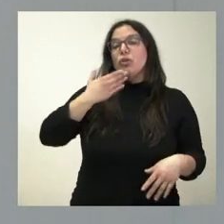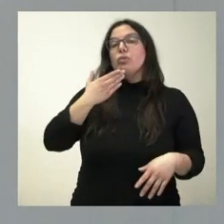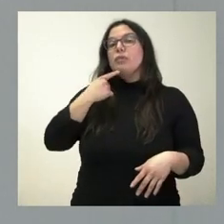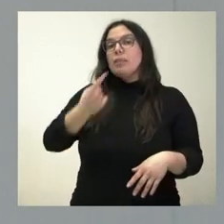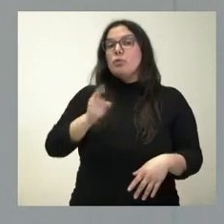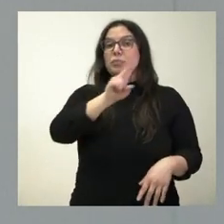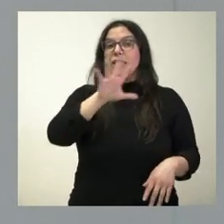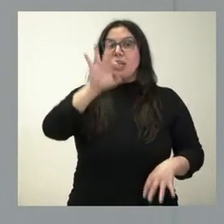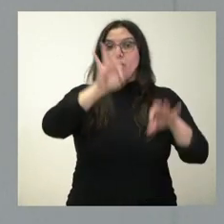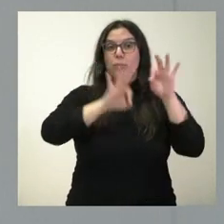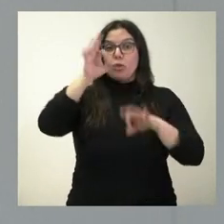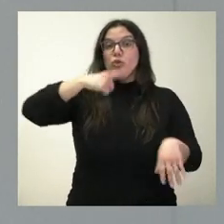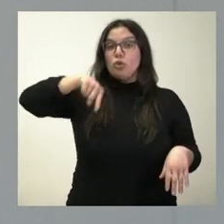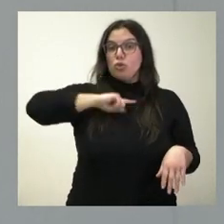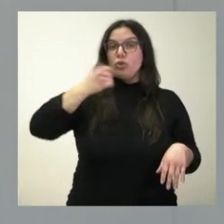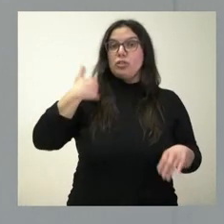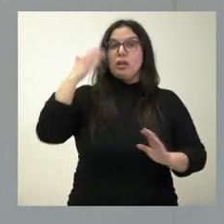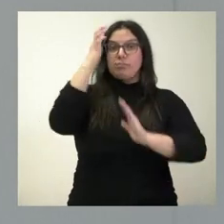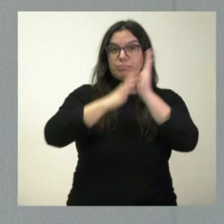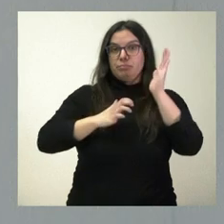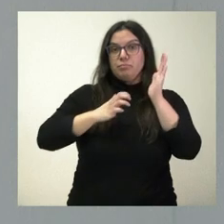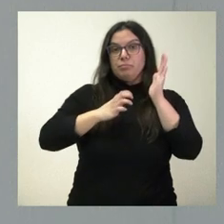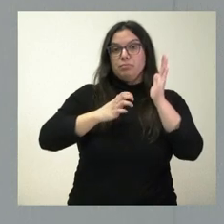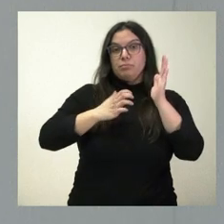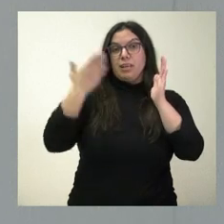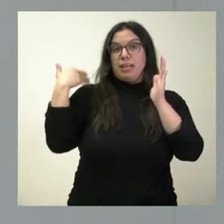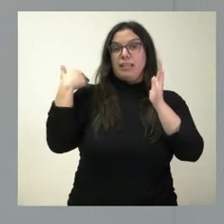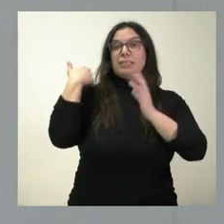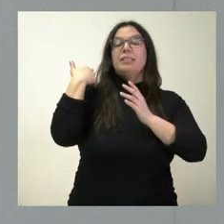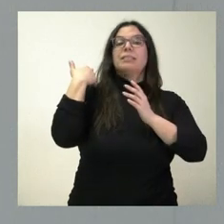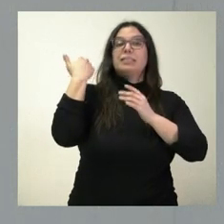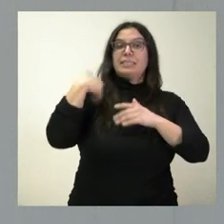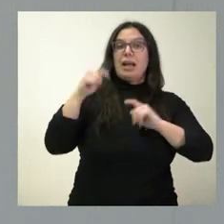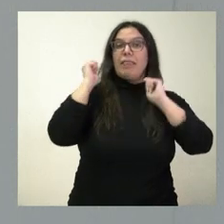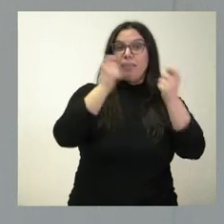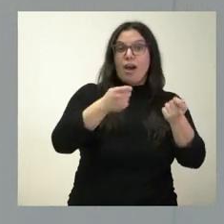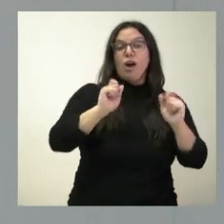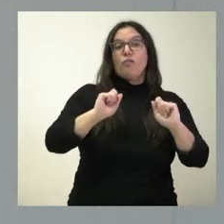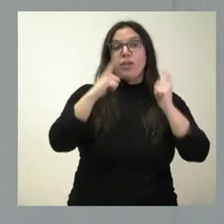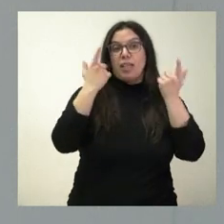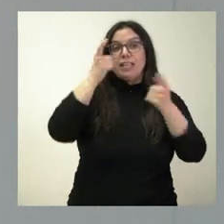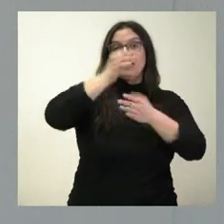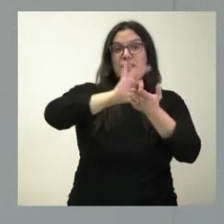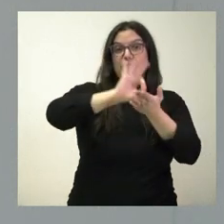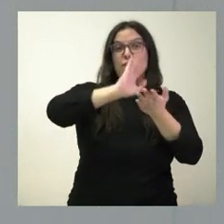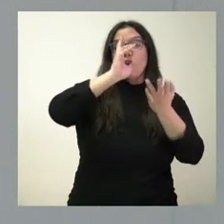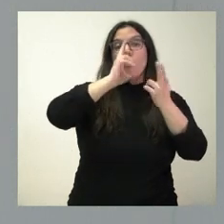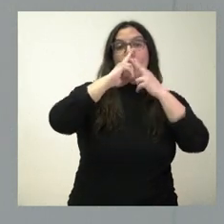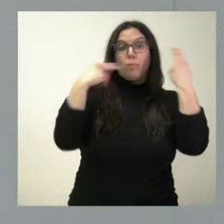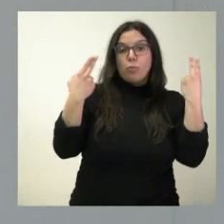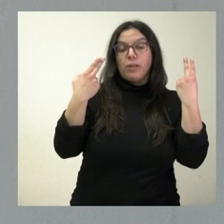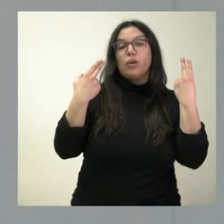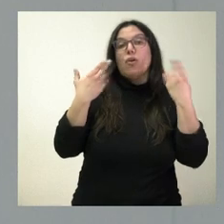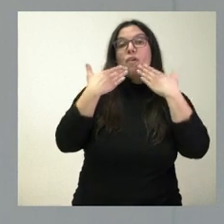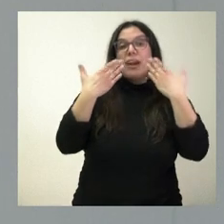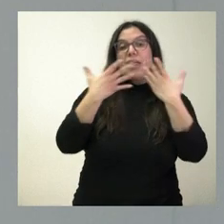que estamos ya aplicando en las líneas que eran de obligación de Servicio Público y que es objeto de aquel convenio con Renfe